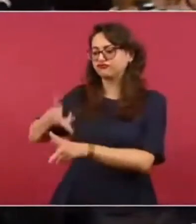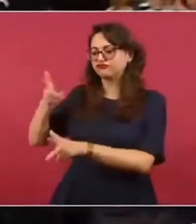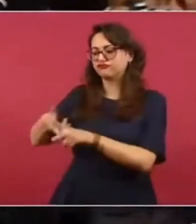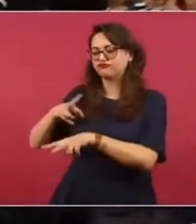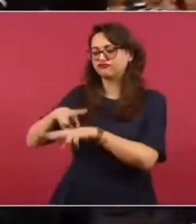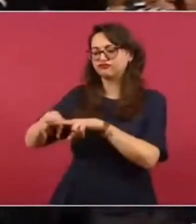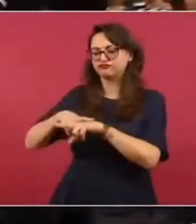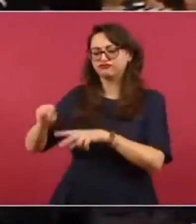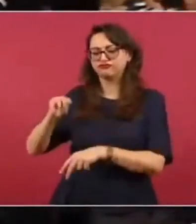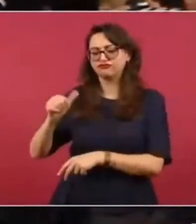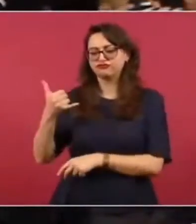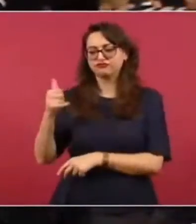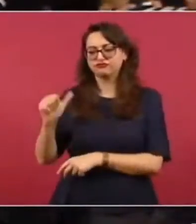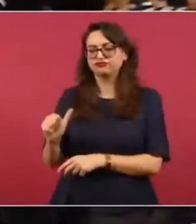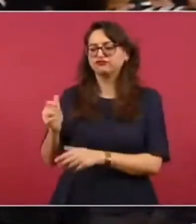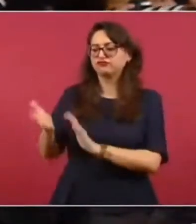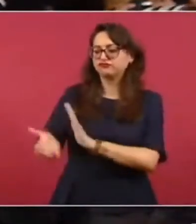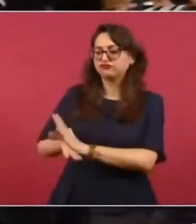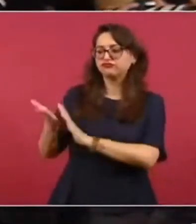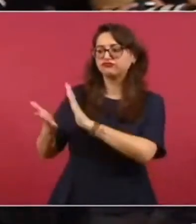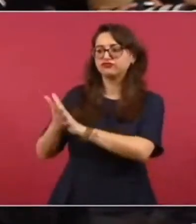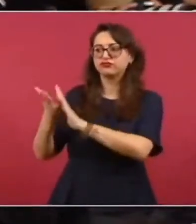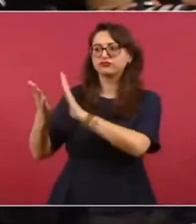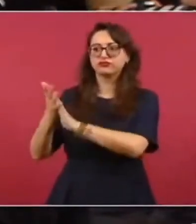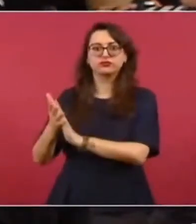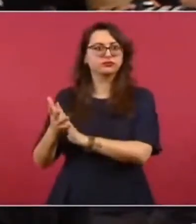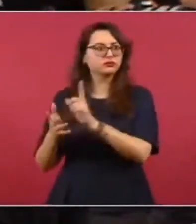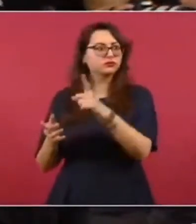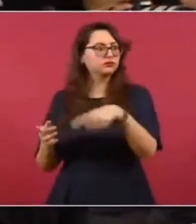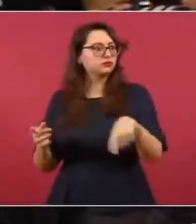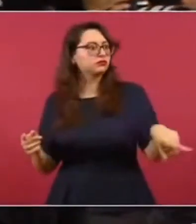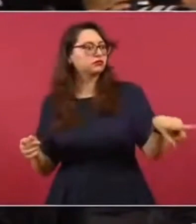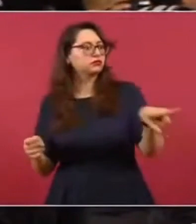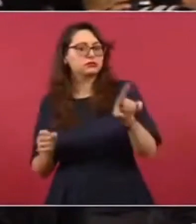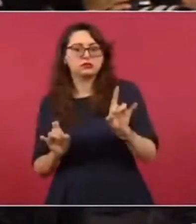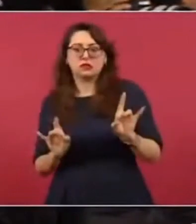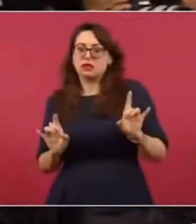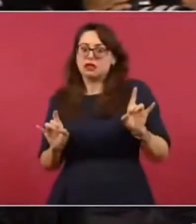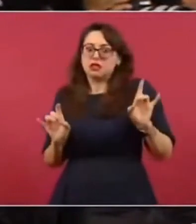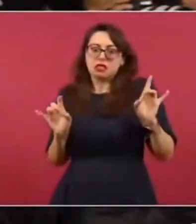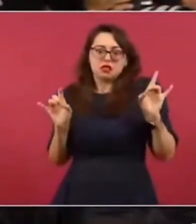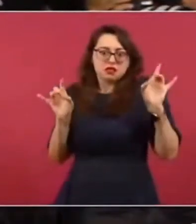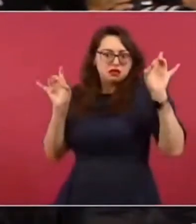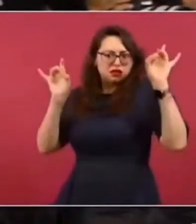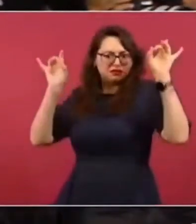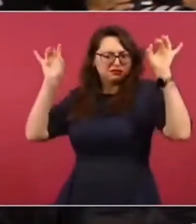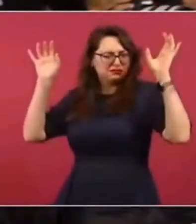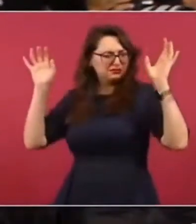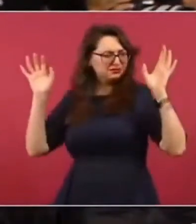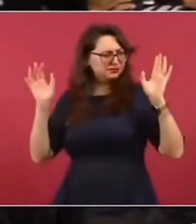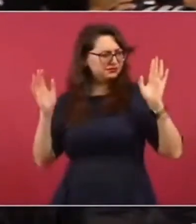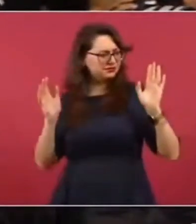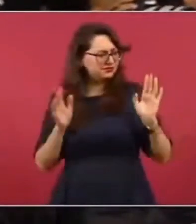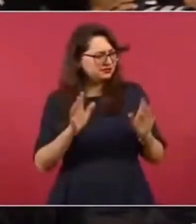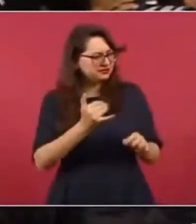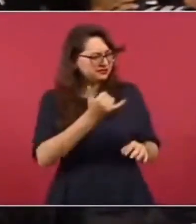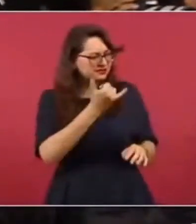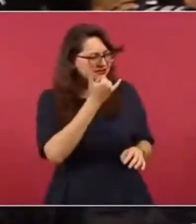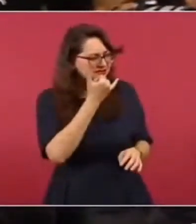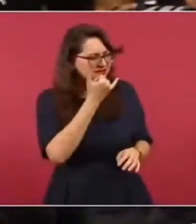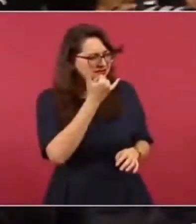Bueno, sí conozco a muchos de ellos que habrían hecho algún trabajo ambiental, pero que pues no se están